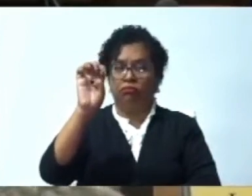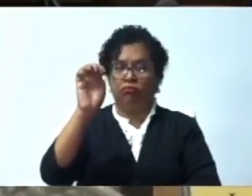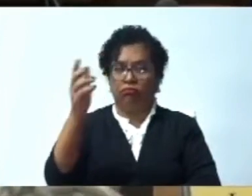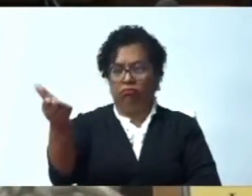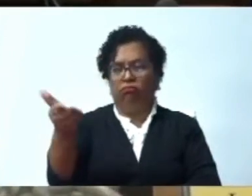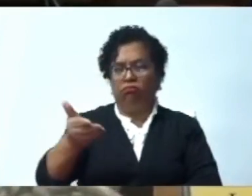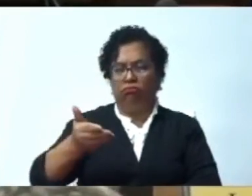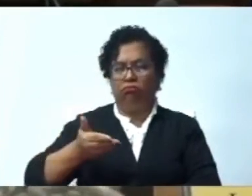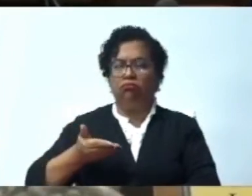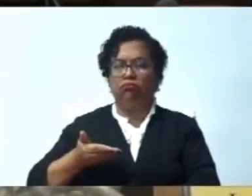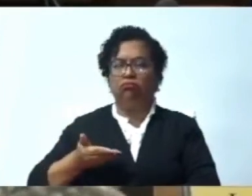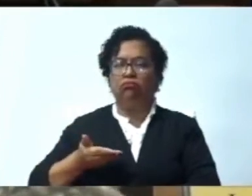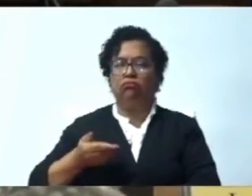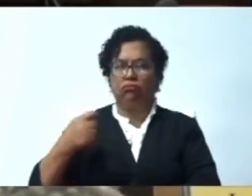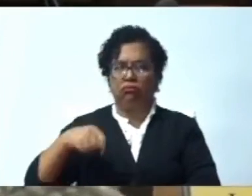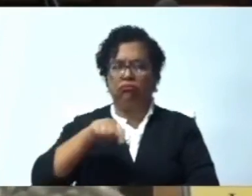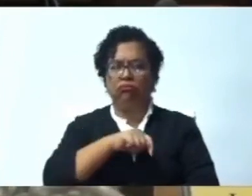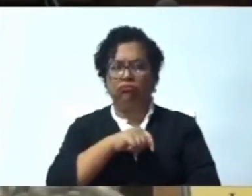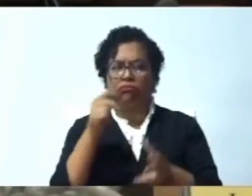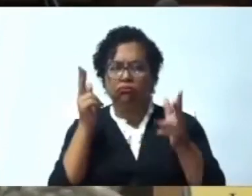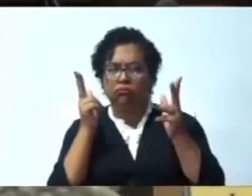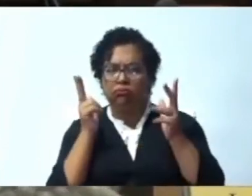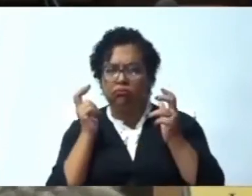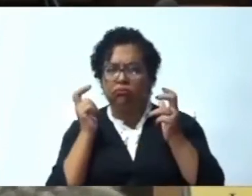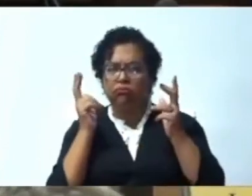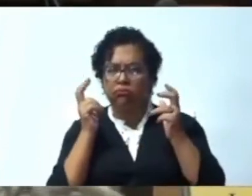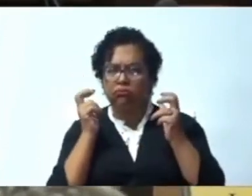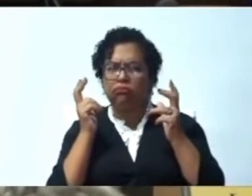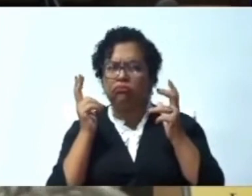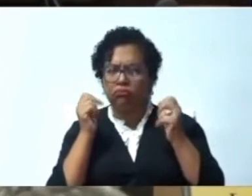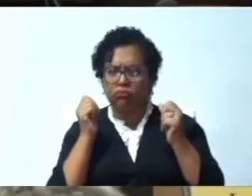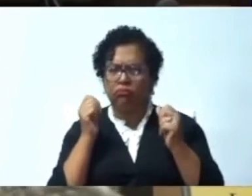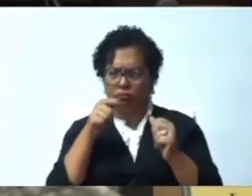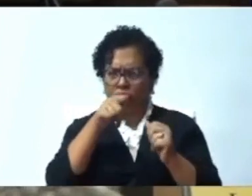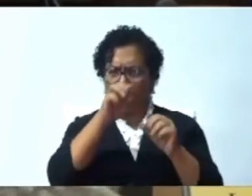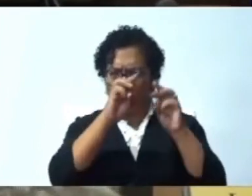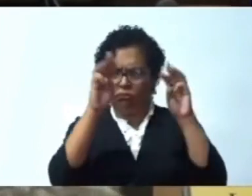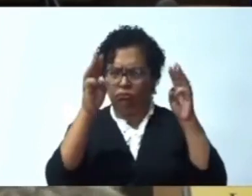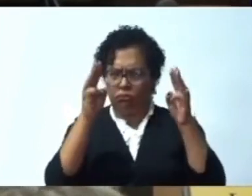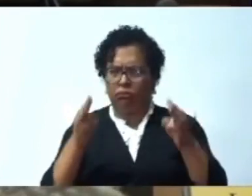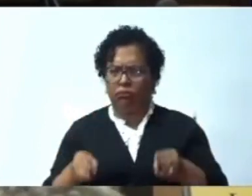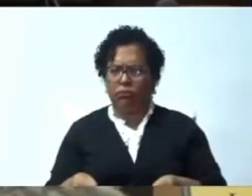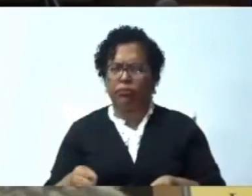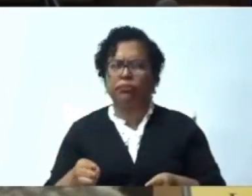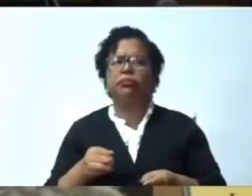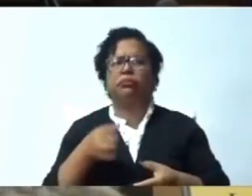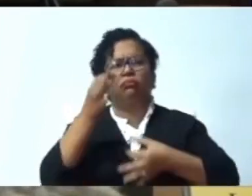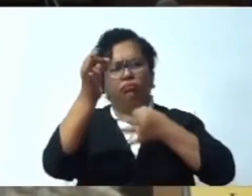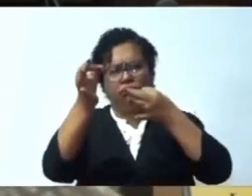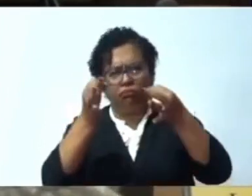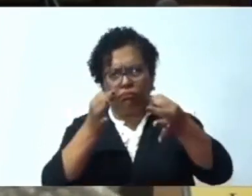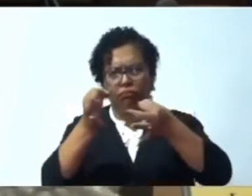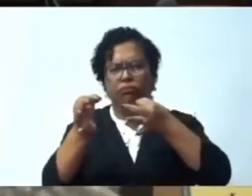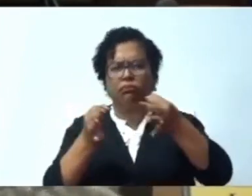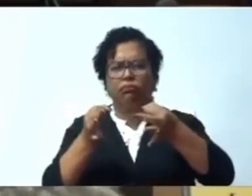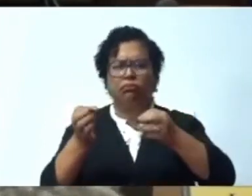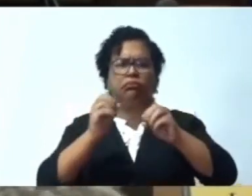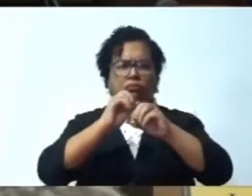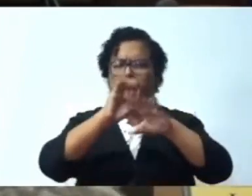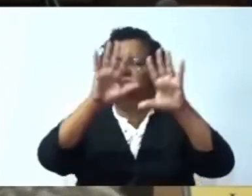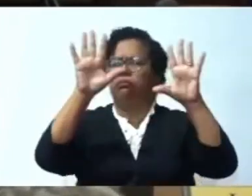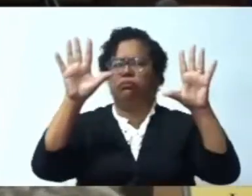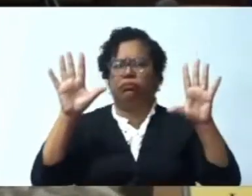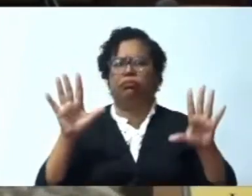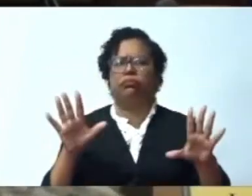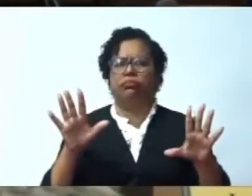del Ministerio que en el día de hoy ejerce en el país, dio explicaciones muy claras